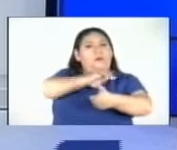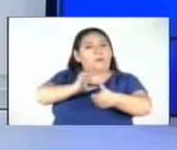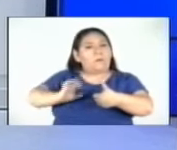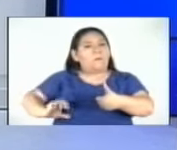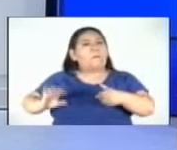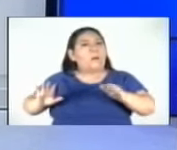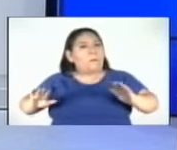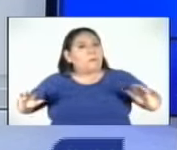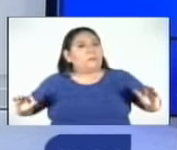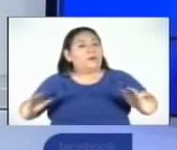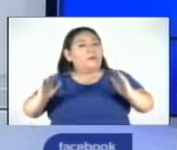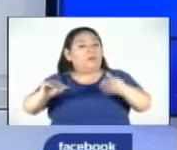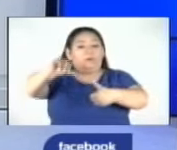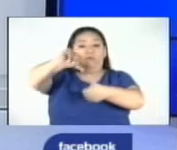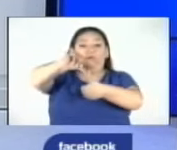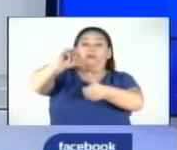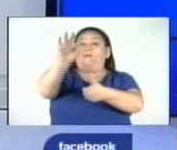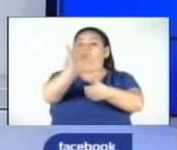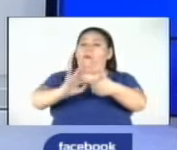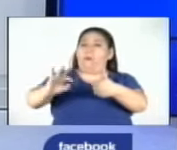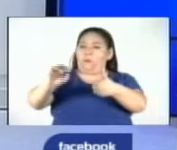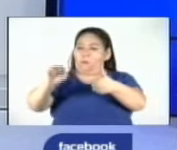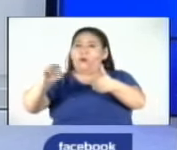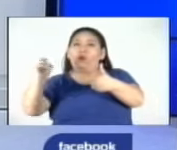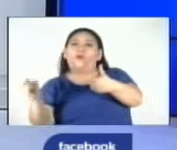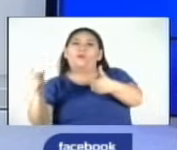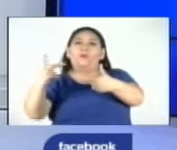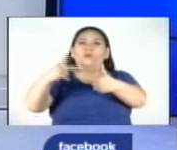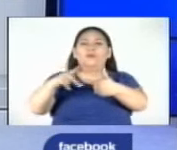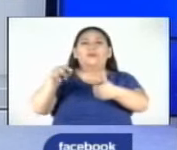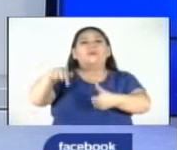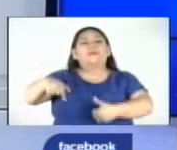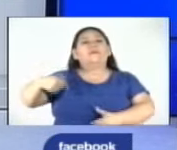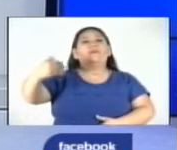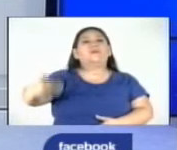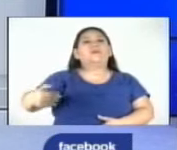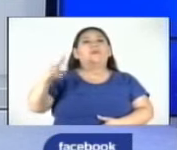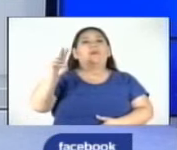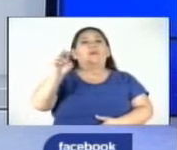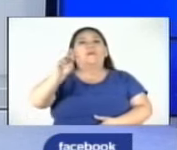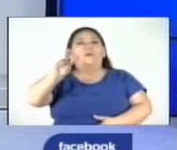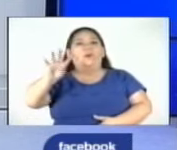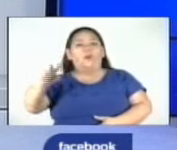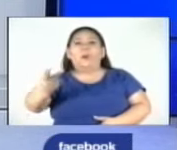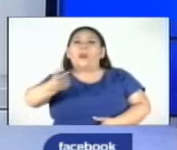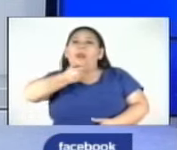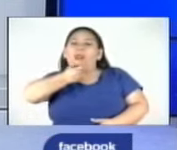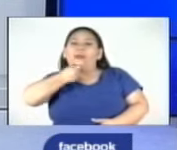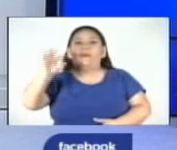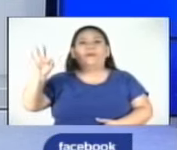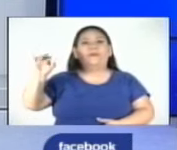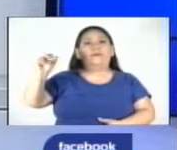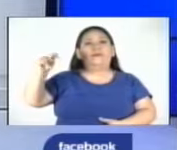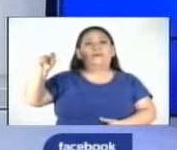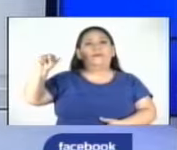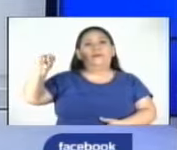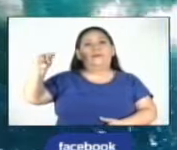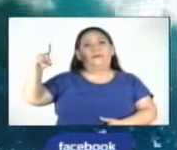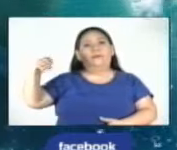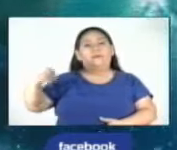promocionar a la región como una alternativa para vacacionar durante este 2024. Fernando Morales nos cuenta.